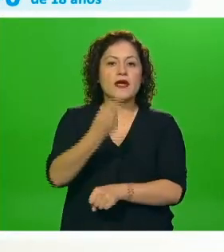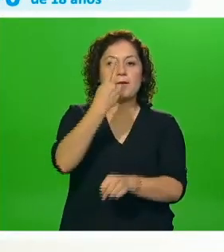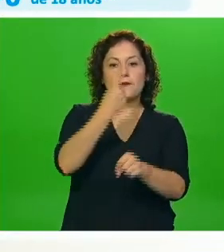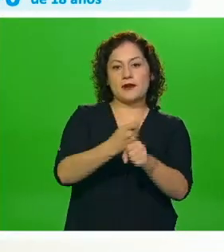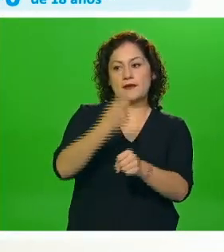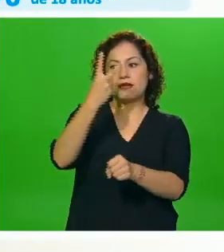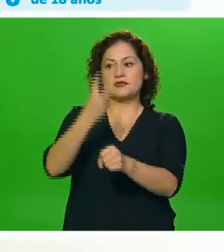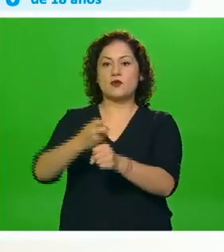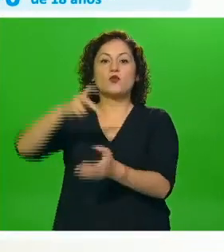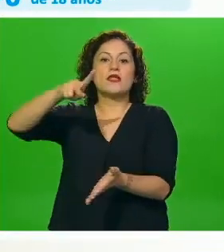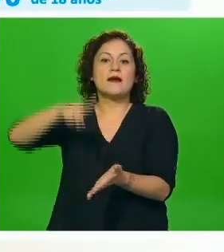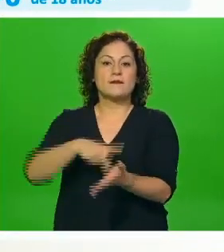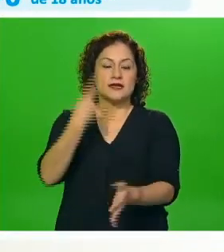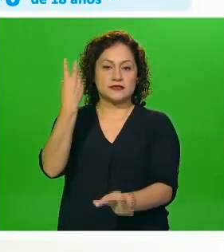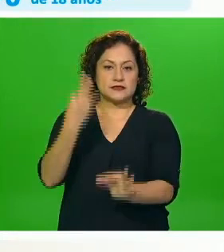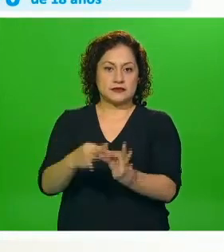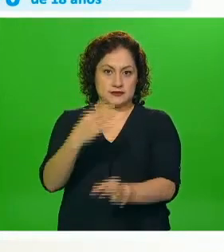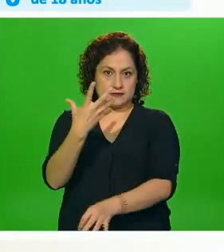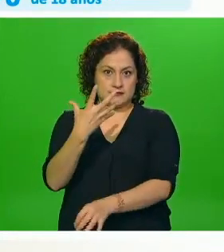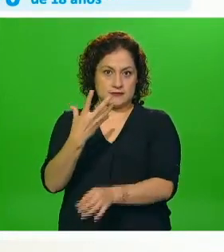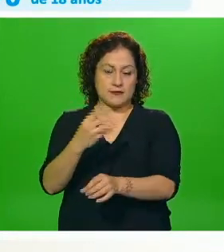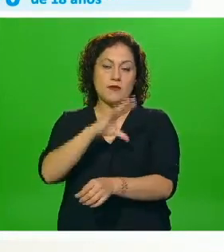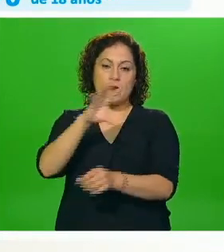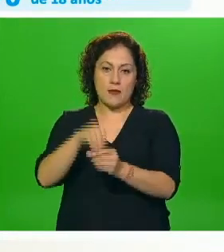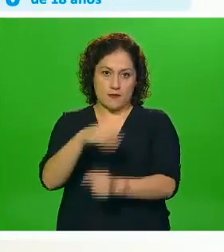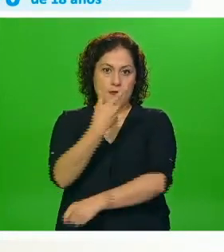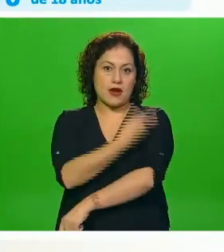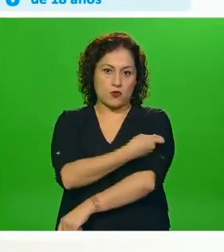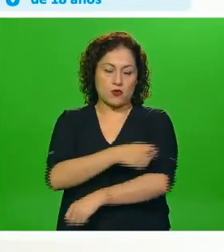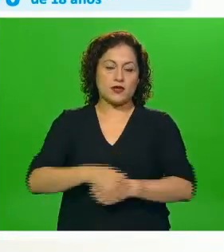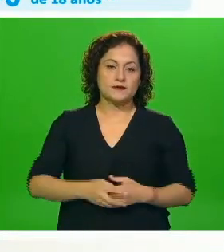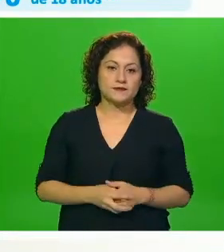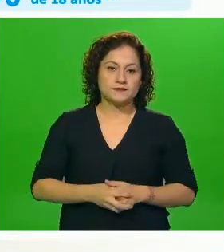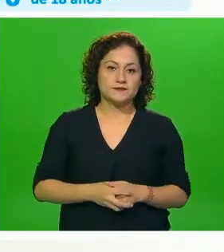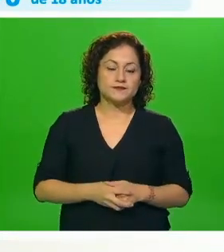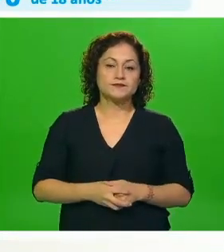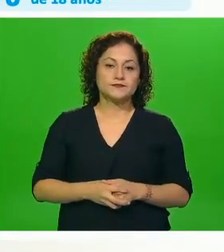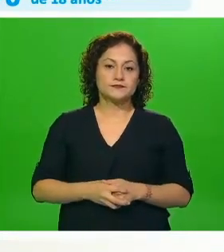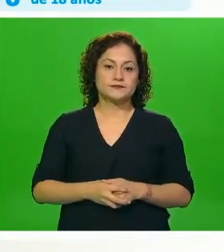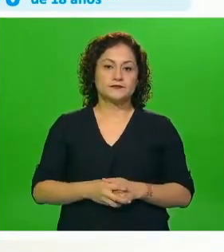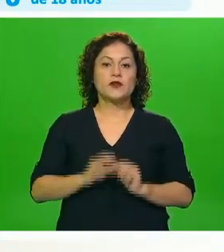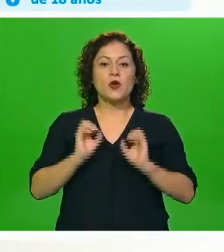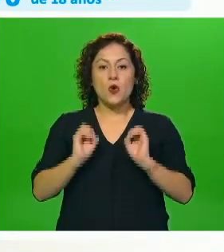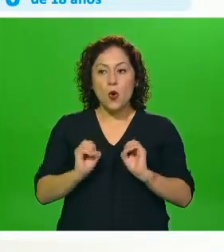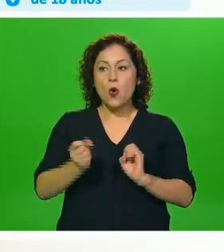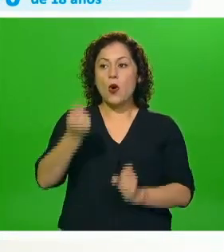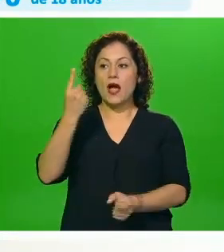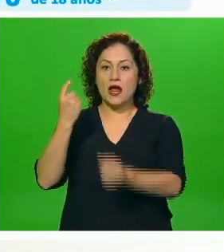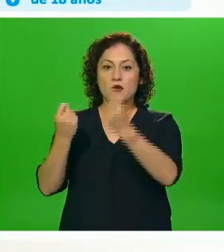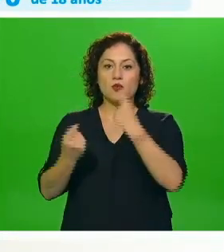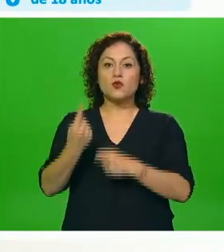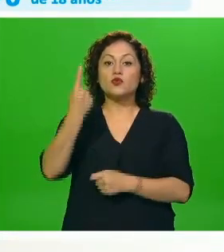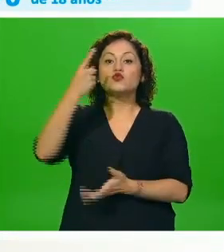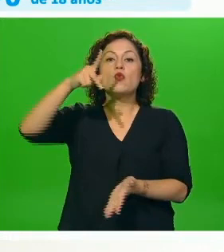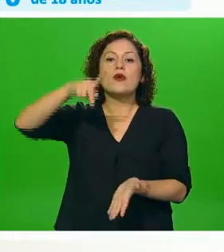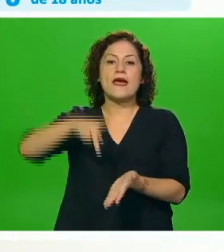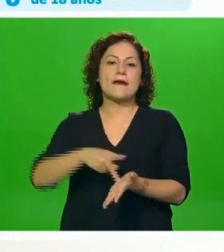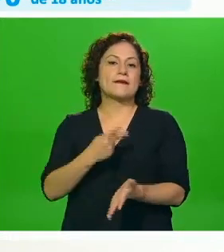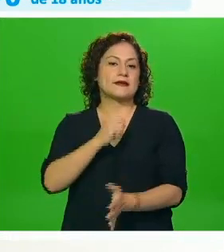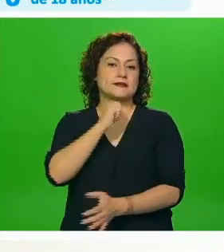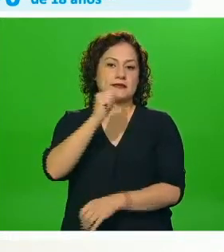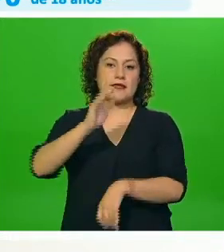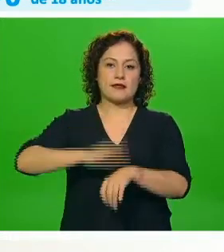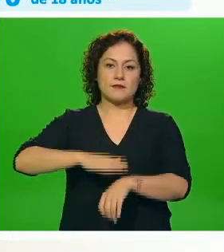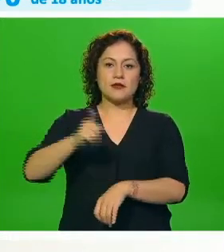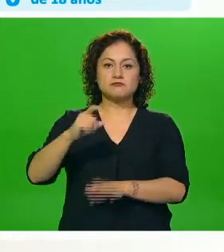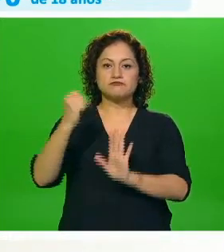requieren dos dosis ya las recibieron y o recibieron la única dosis de la vacuna CanSino que a su vez es la única